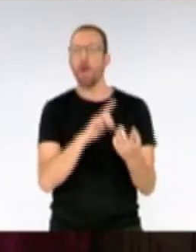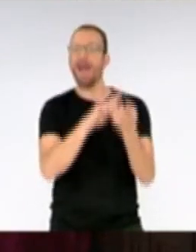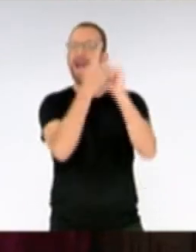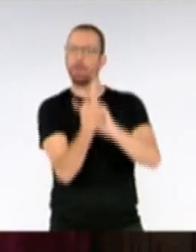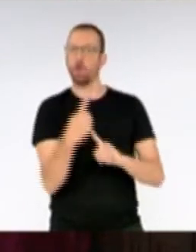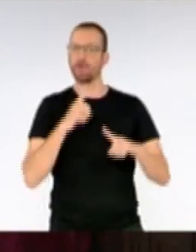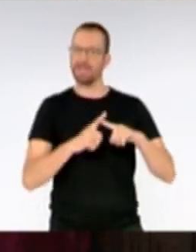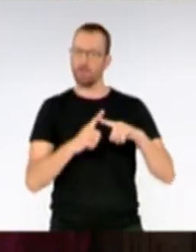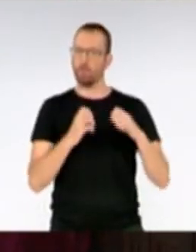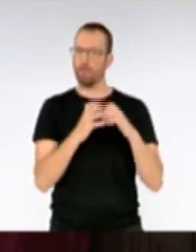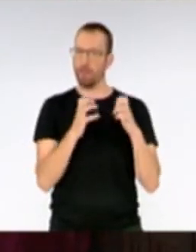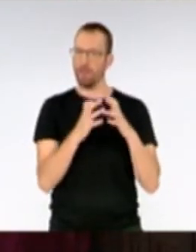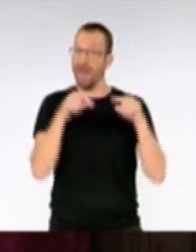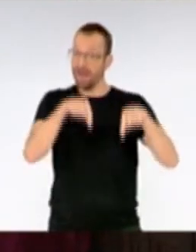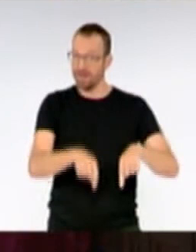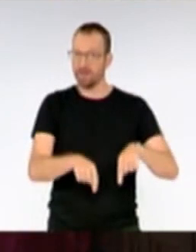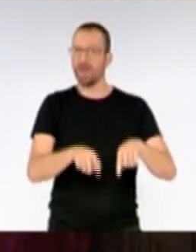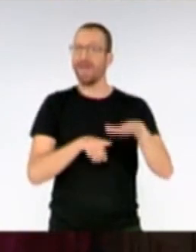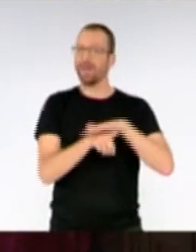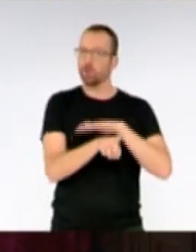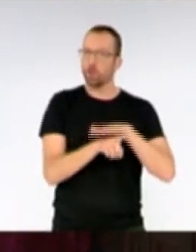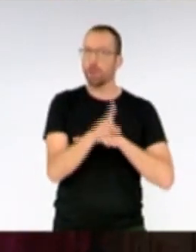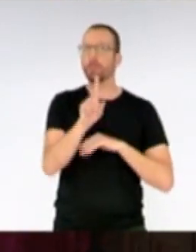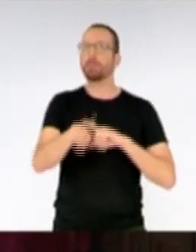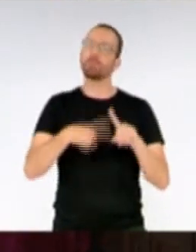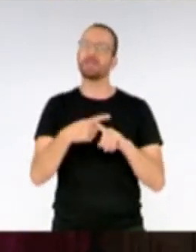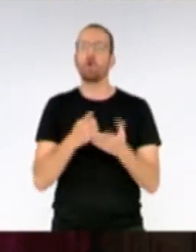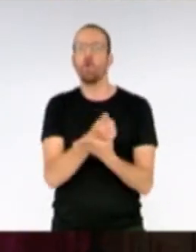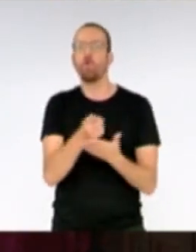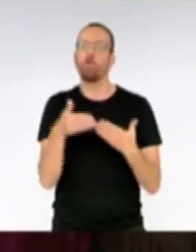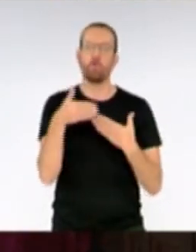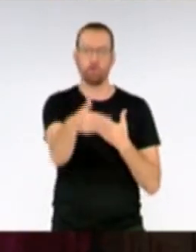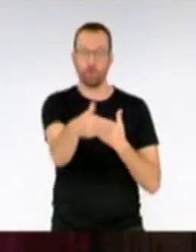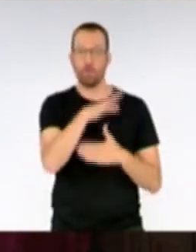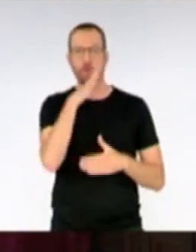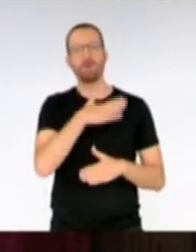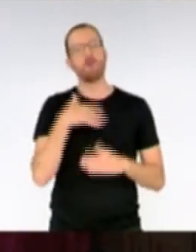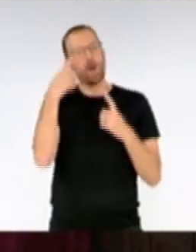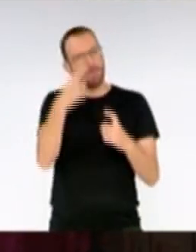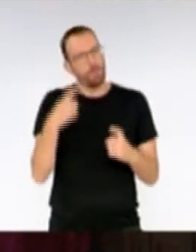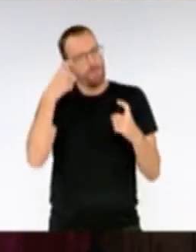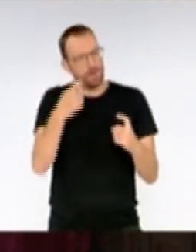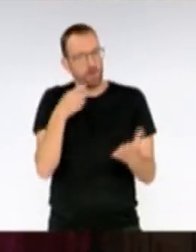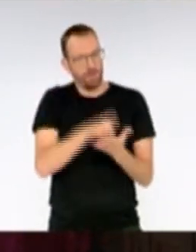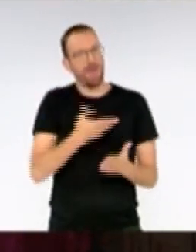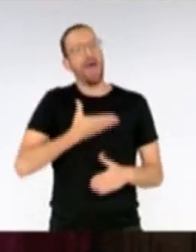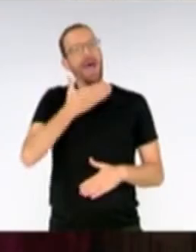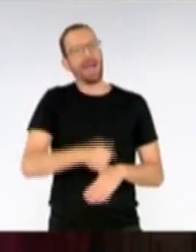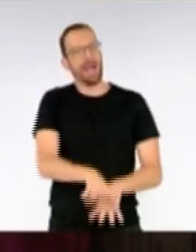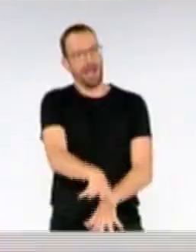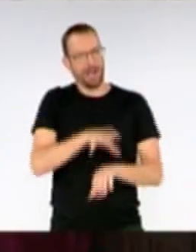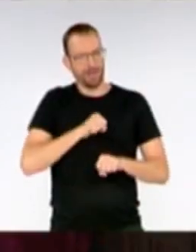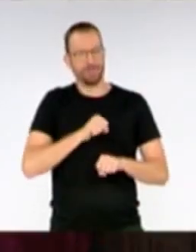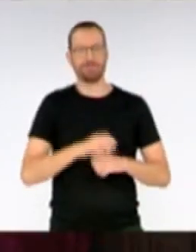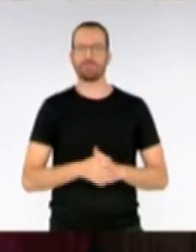Cruz de la Palma, en cambiar no solo la gestión sino el rumbo de la ciudad y por eso quiero volver a intentarlo y quiero ser alcalde de Santa Cruz de Palma.